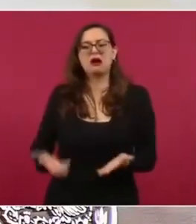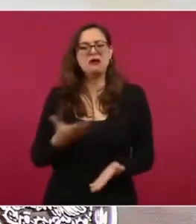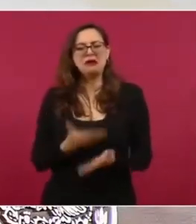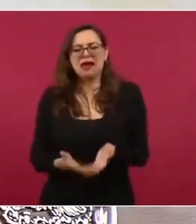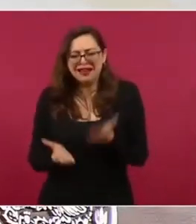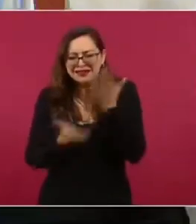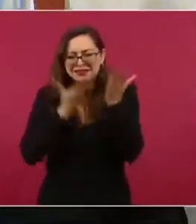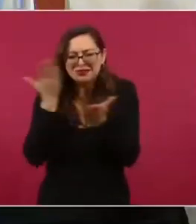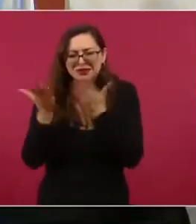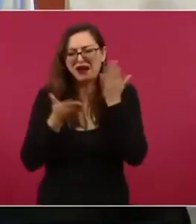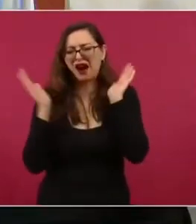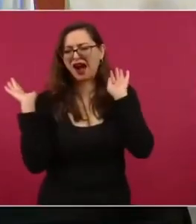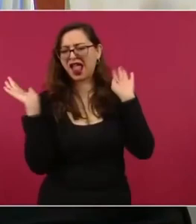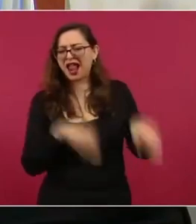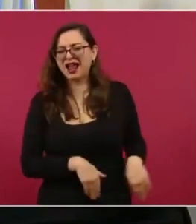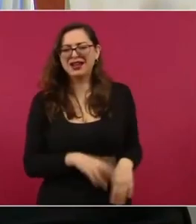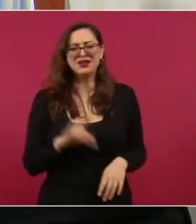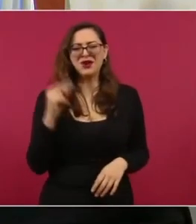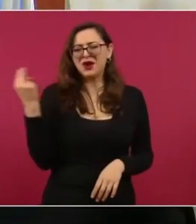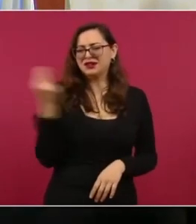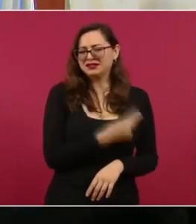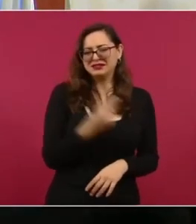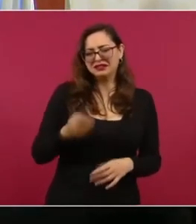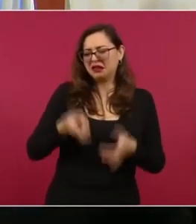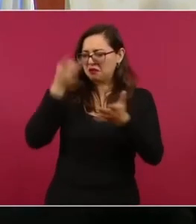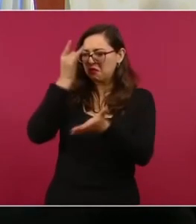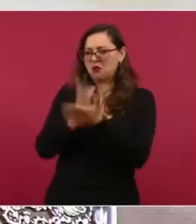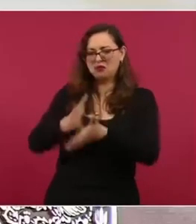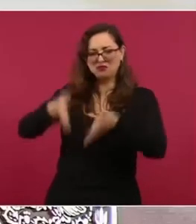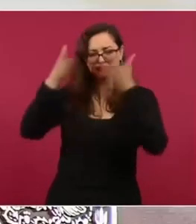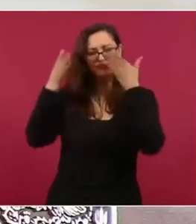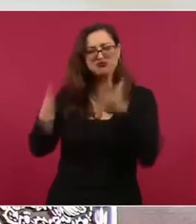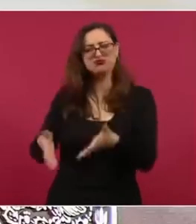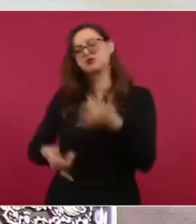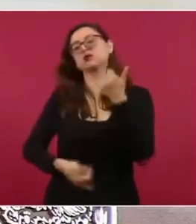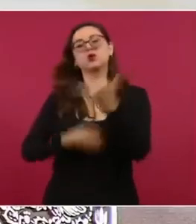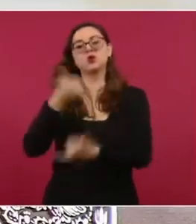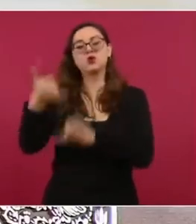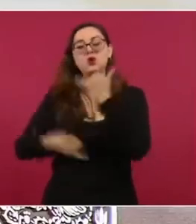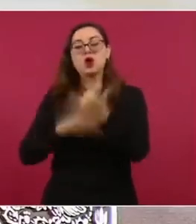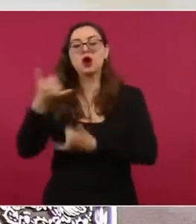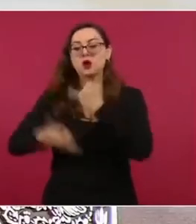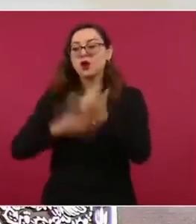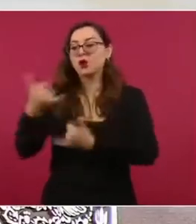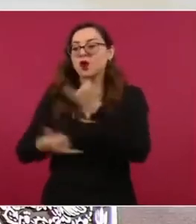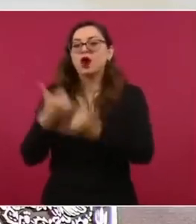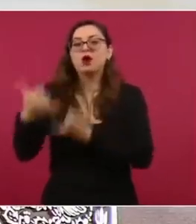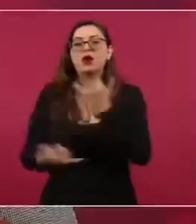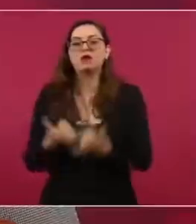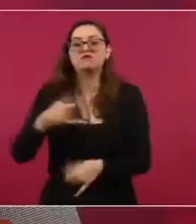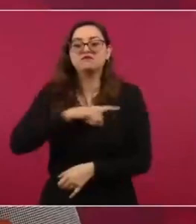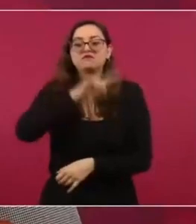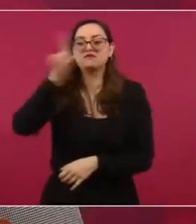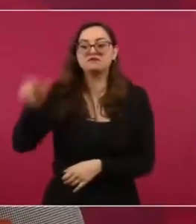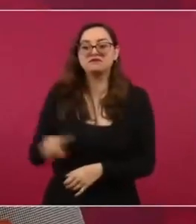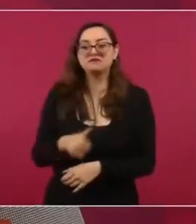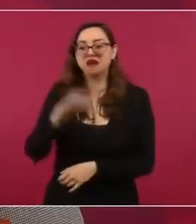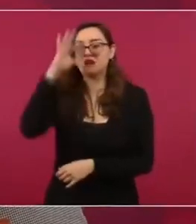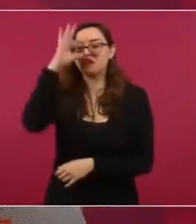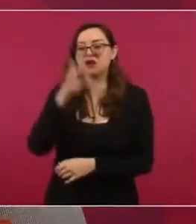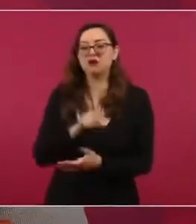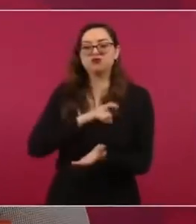y muchos ponen su esperanza en el fútbol y después no los debutan y después los engañan,